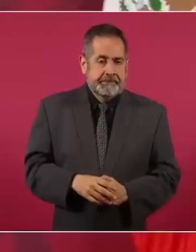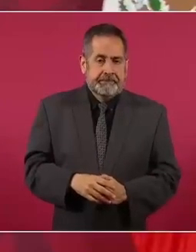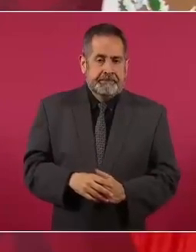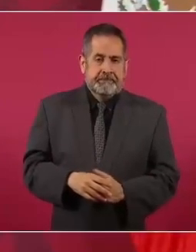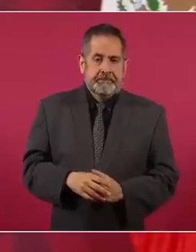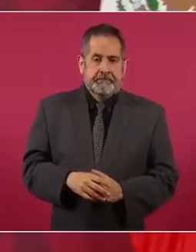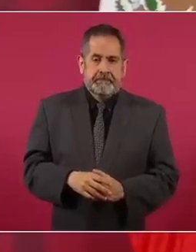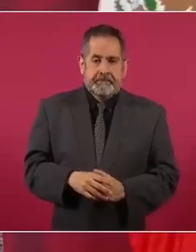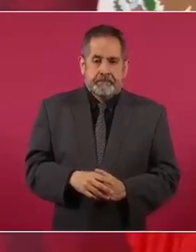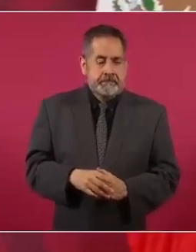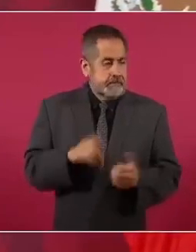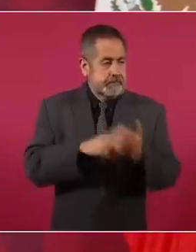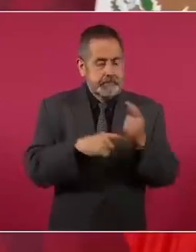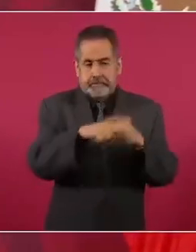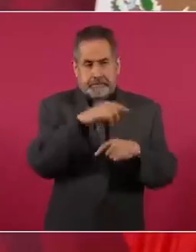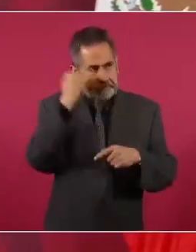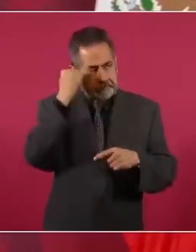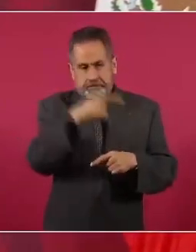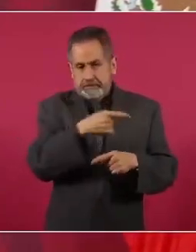en su concepción,